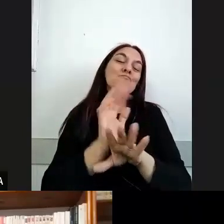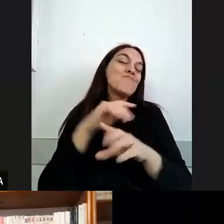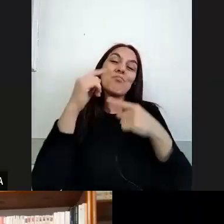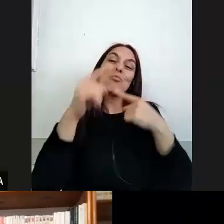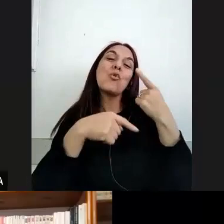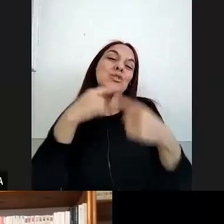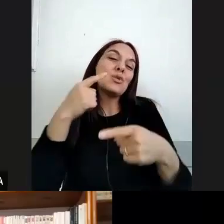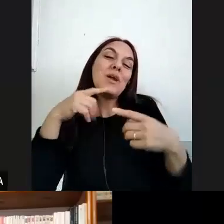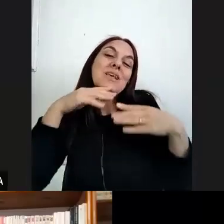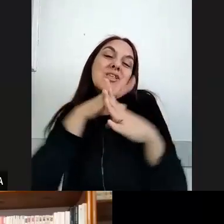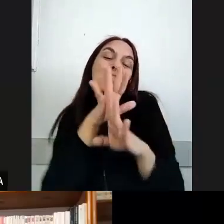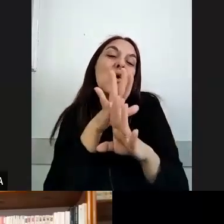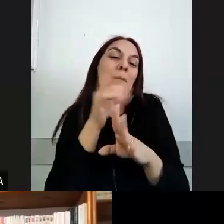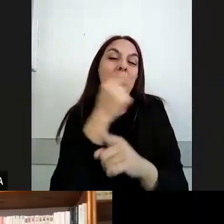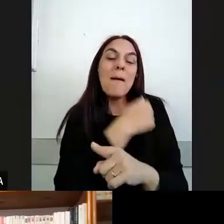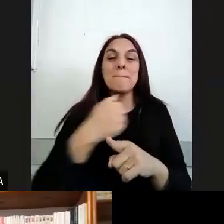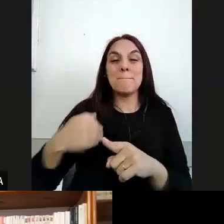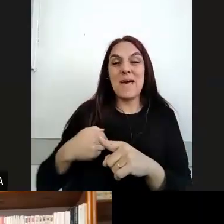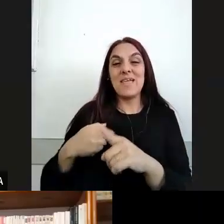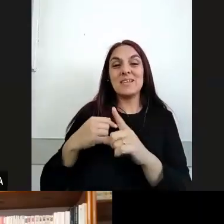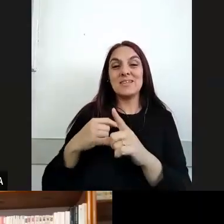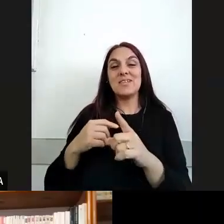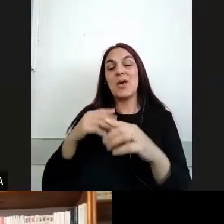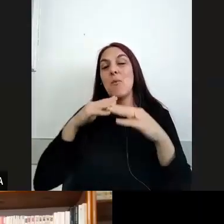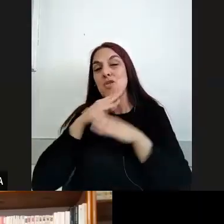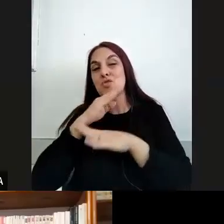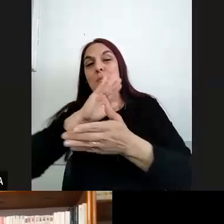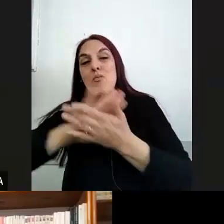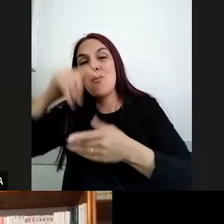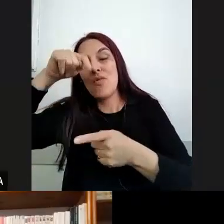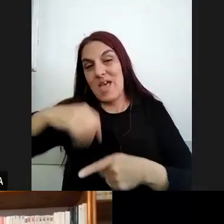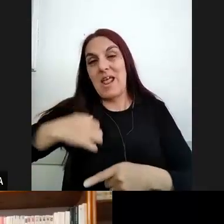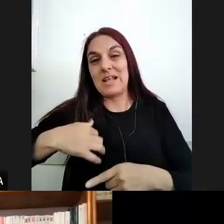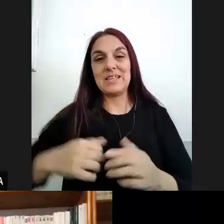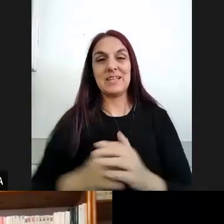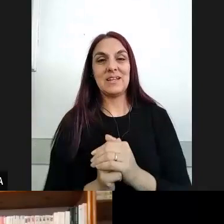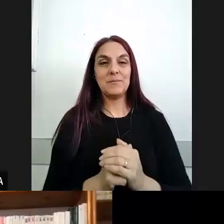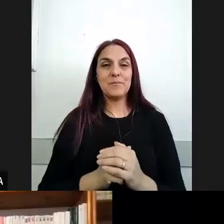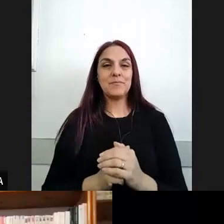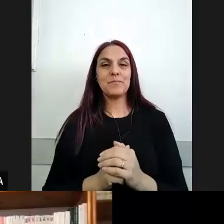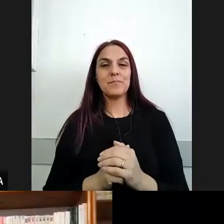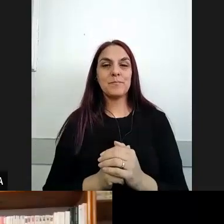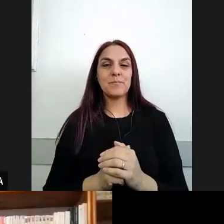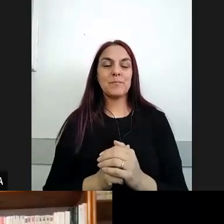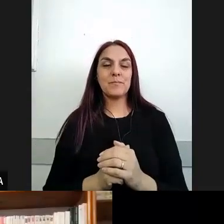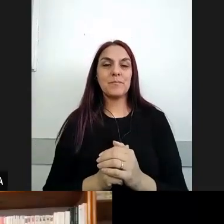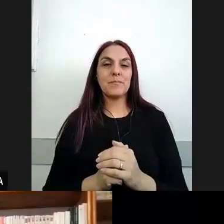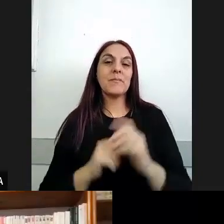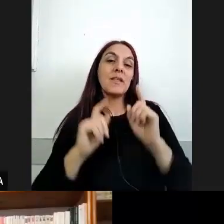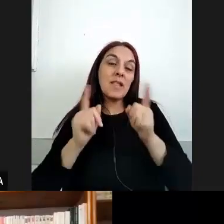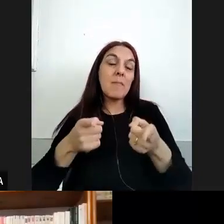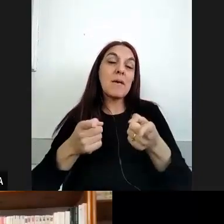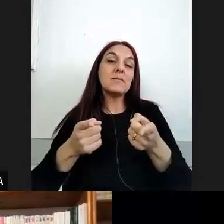en donde hay un cierto mandato de continuidad en la tensión también que planteaba Dris de la socialización y al mismo tiempo